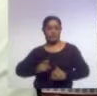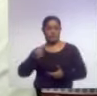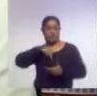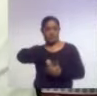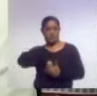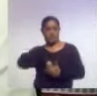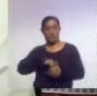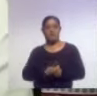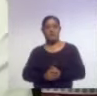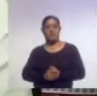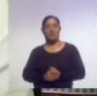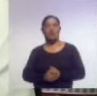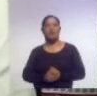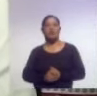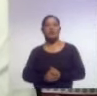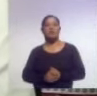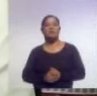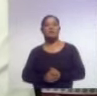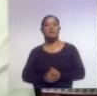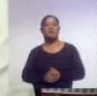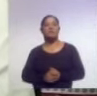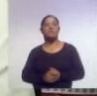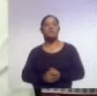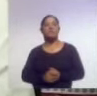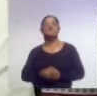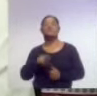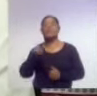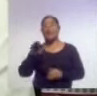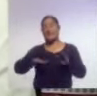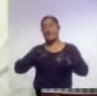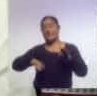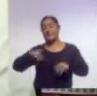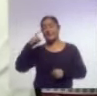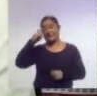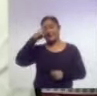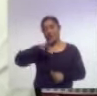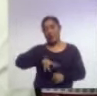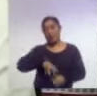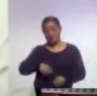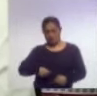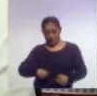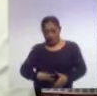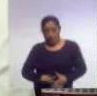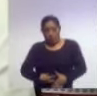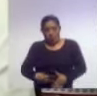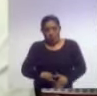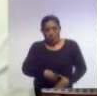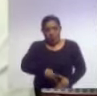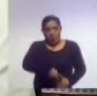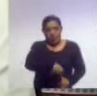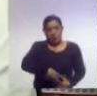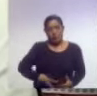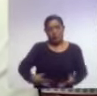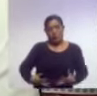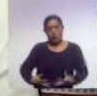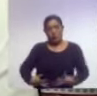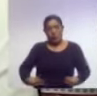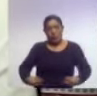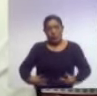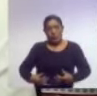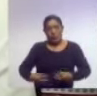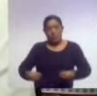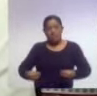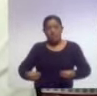digerirla y absorberla. Una persona que no puede digerir gluten no tiene